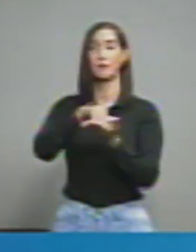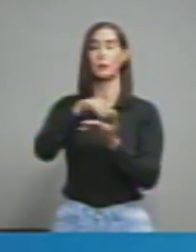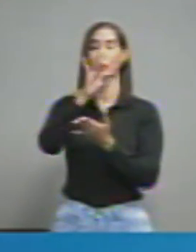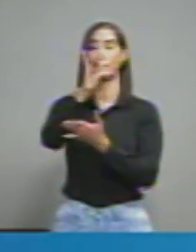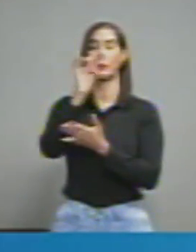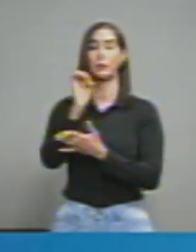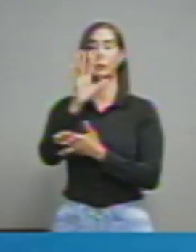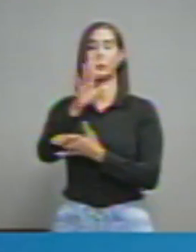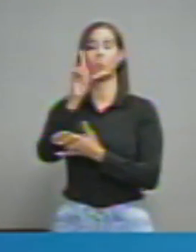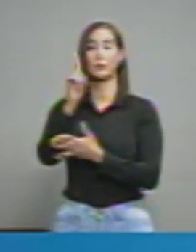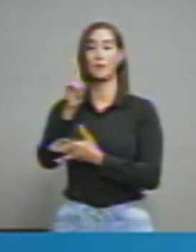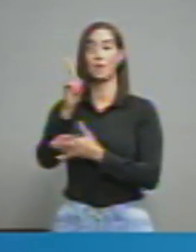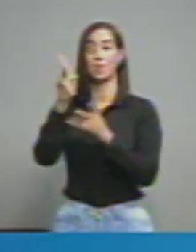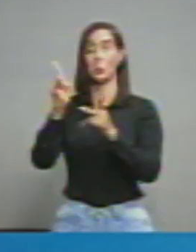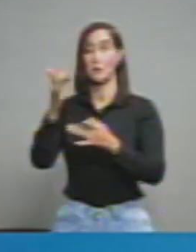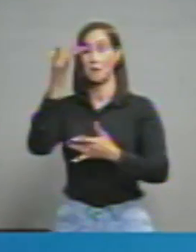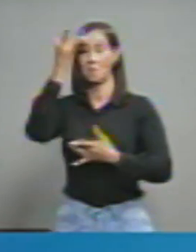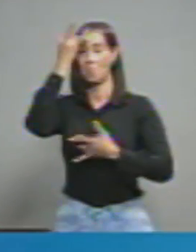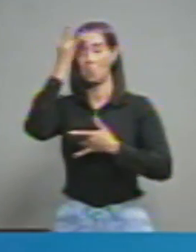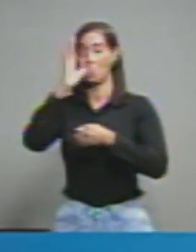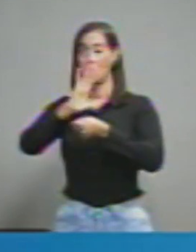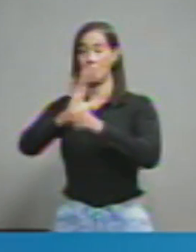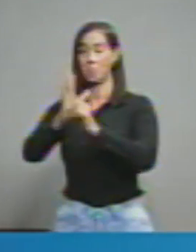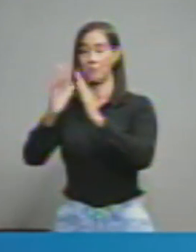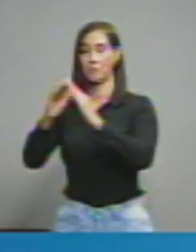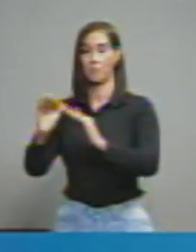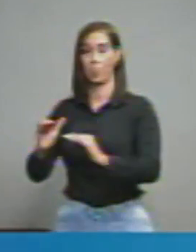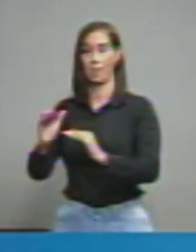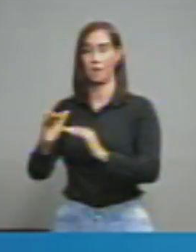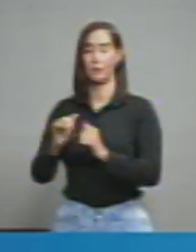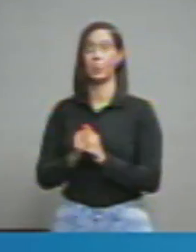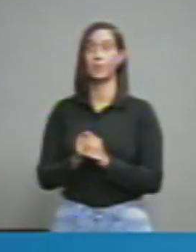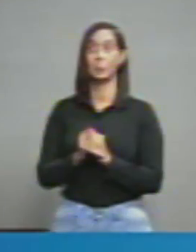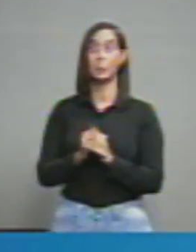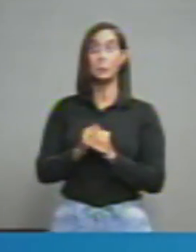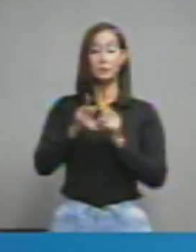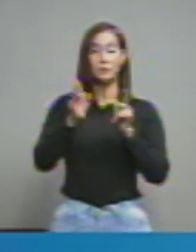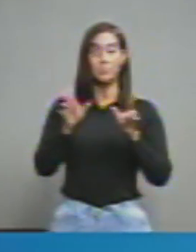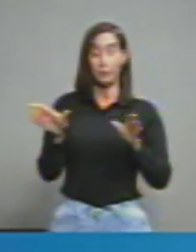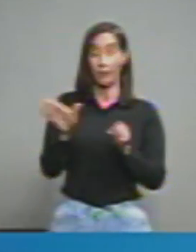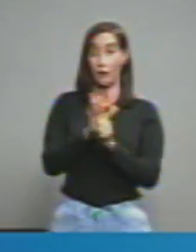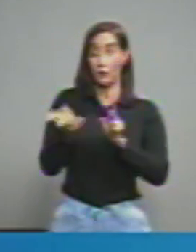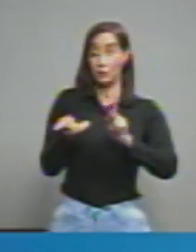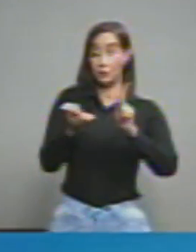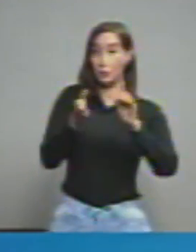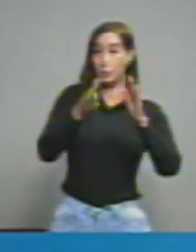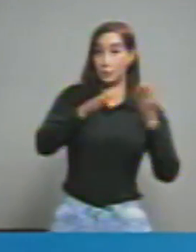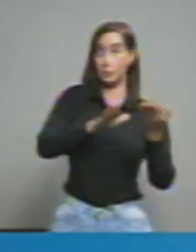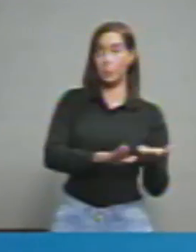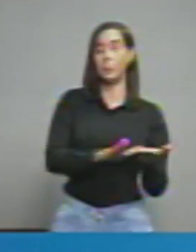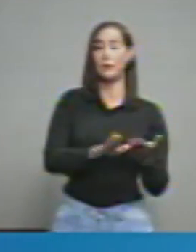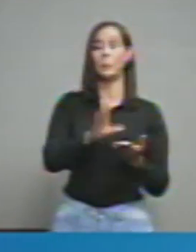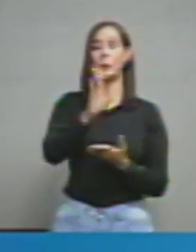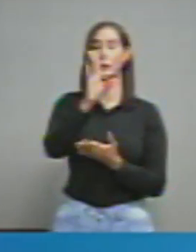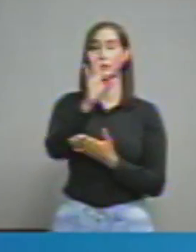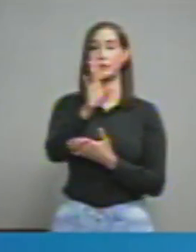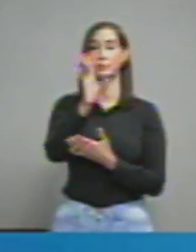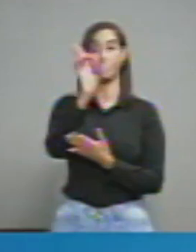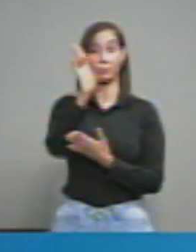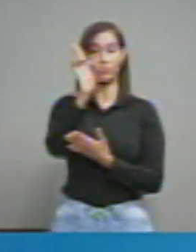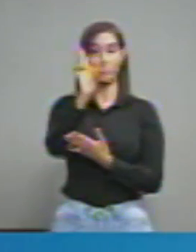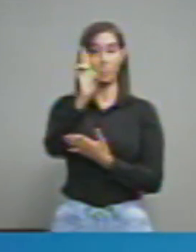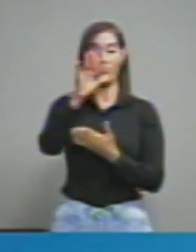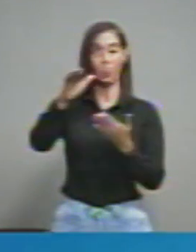del total de 568 fallecidos 7 son de funciones nuevas